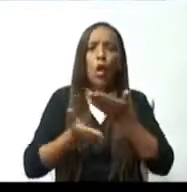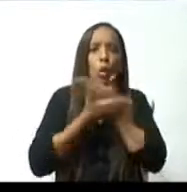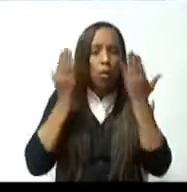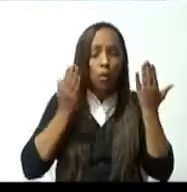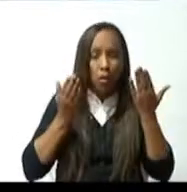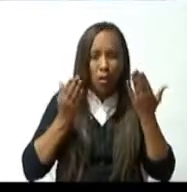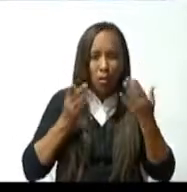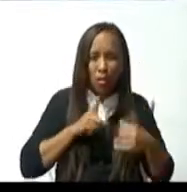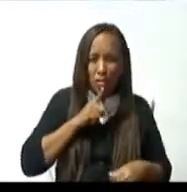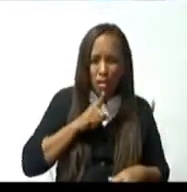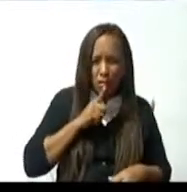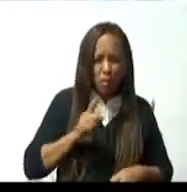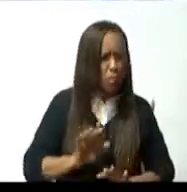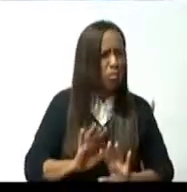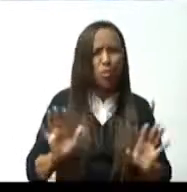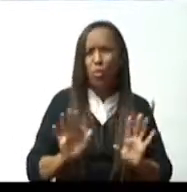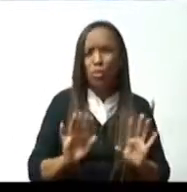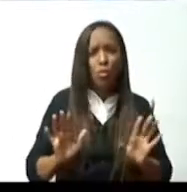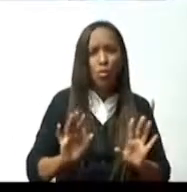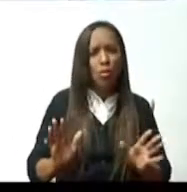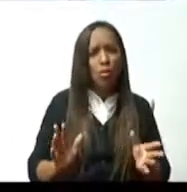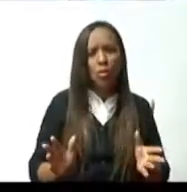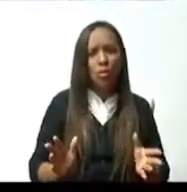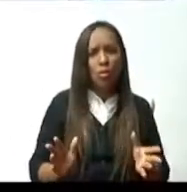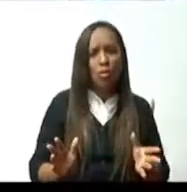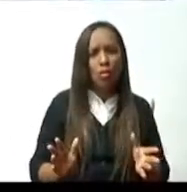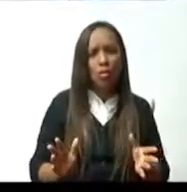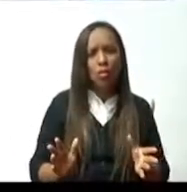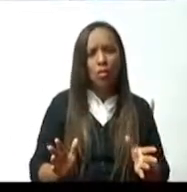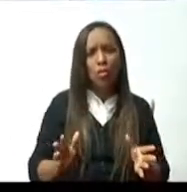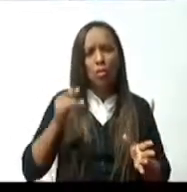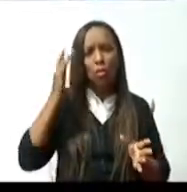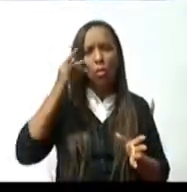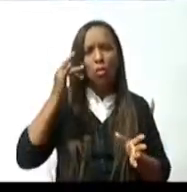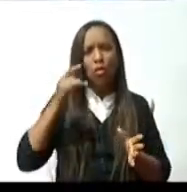a una política, una situación que ya habíamos eliminado,